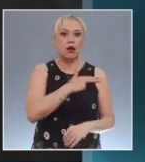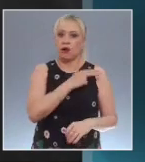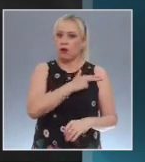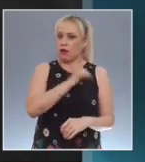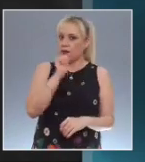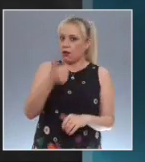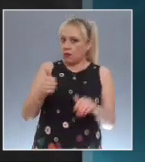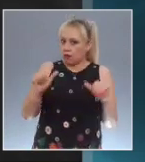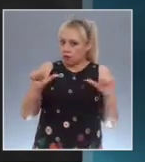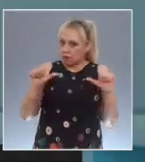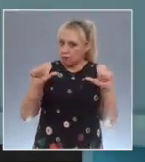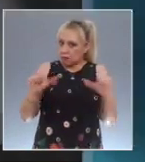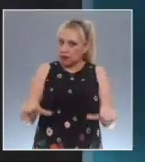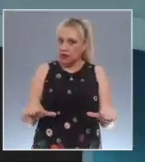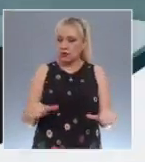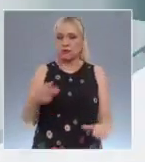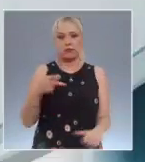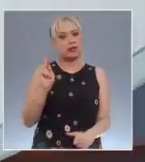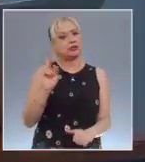Citlalí Pérez.